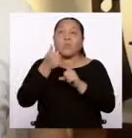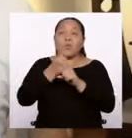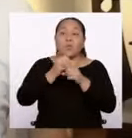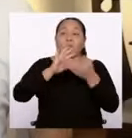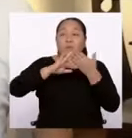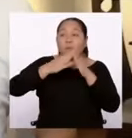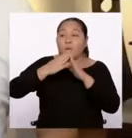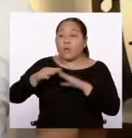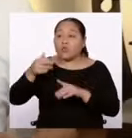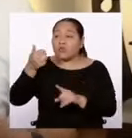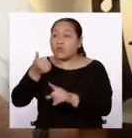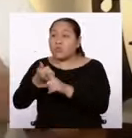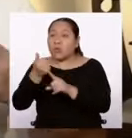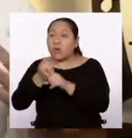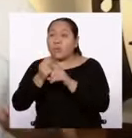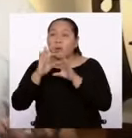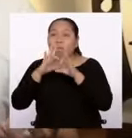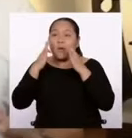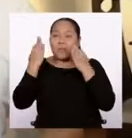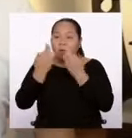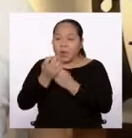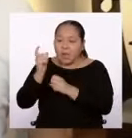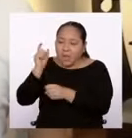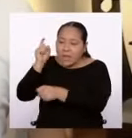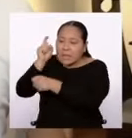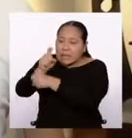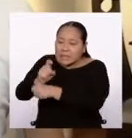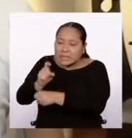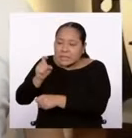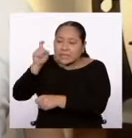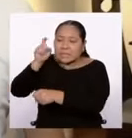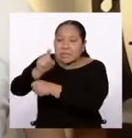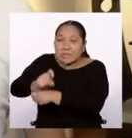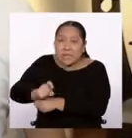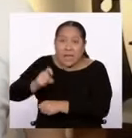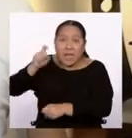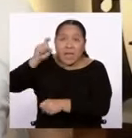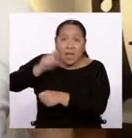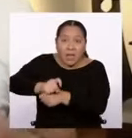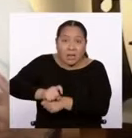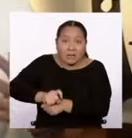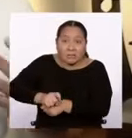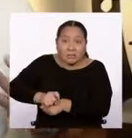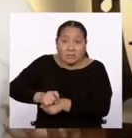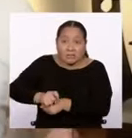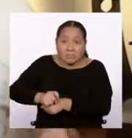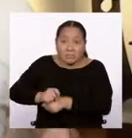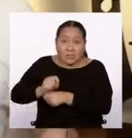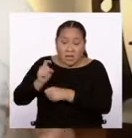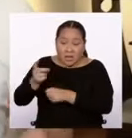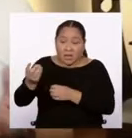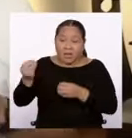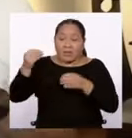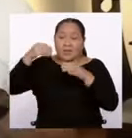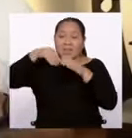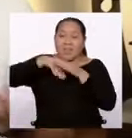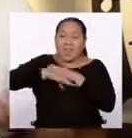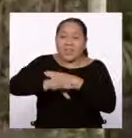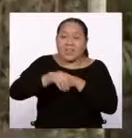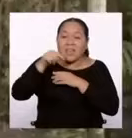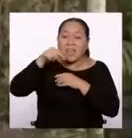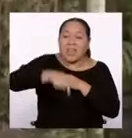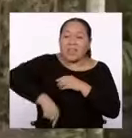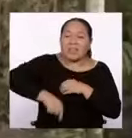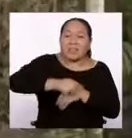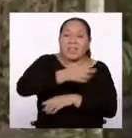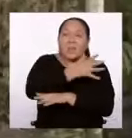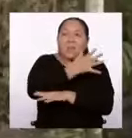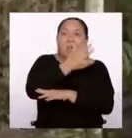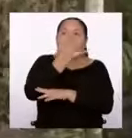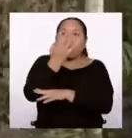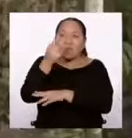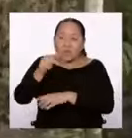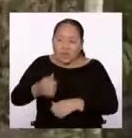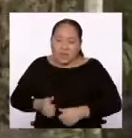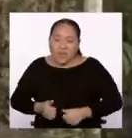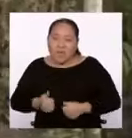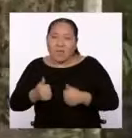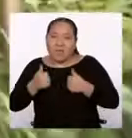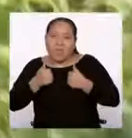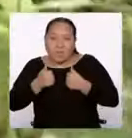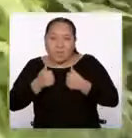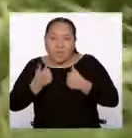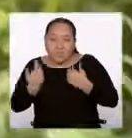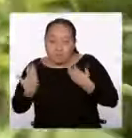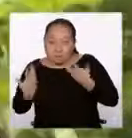propia familia le enseña, le introduce en ese bosque tropical para poder vivir de una manera